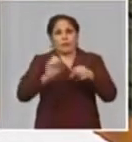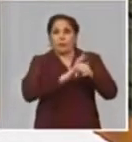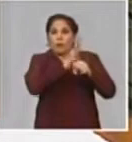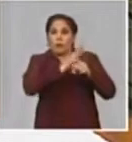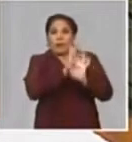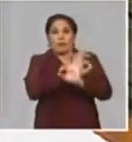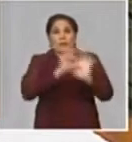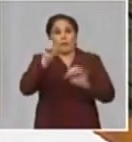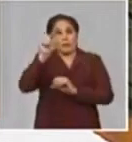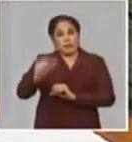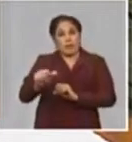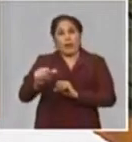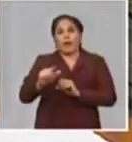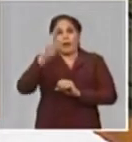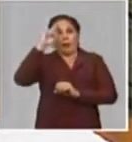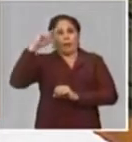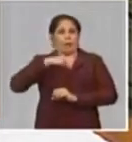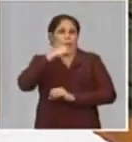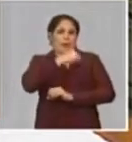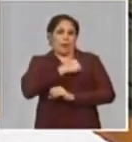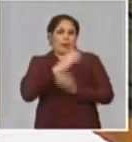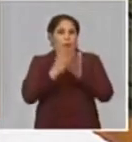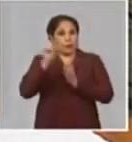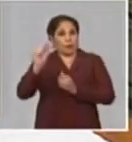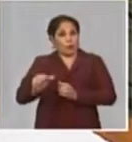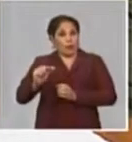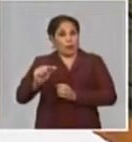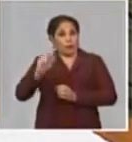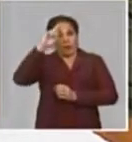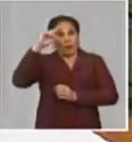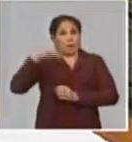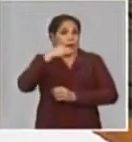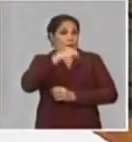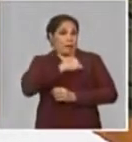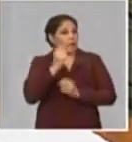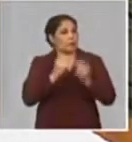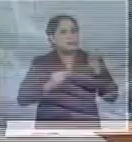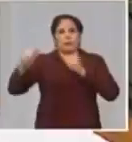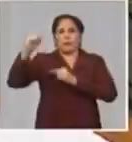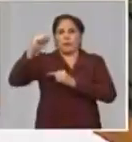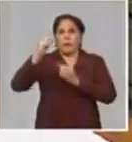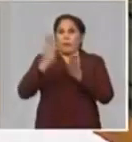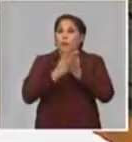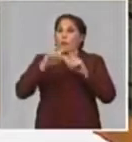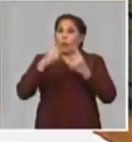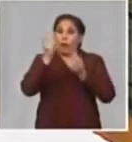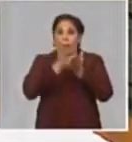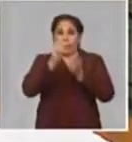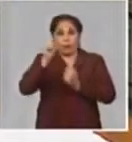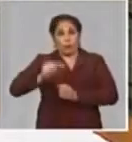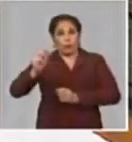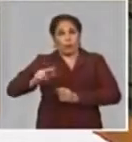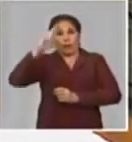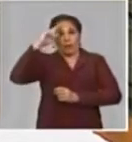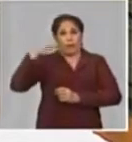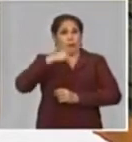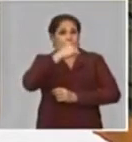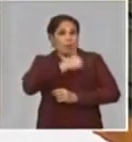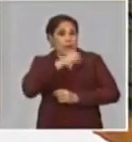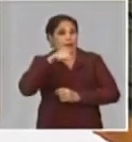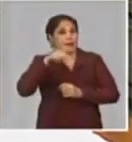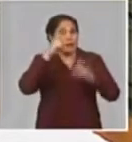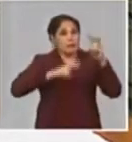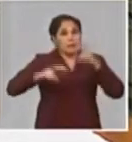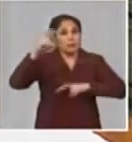especial a nuestros estudiantes de las ciencias médicas. Sí, por eso digo que sí es por donde comencé, porque nuestros estudiantes de las ciencias médicas, día a día, están